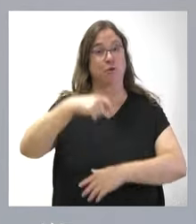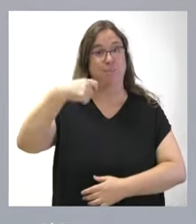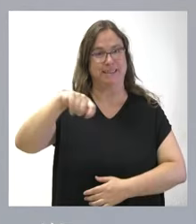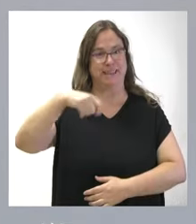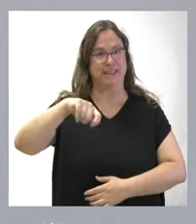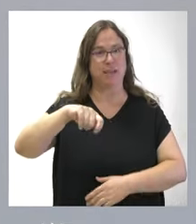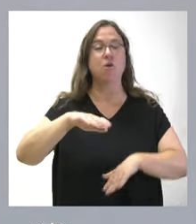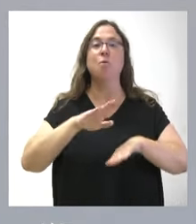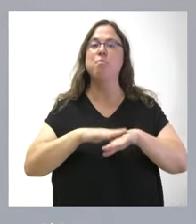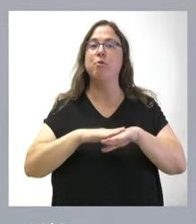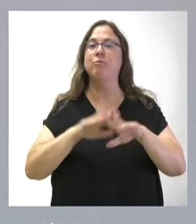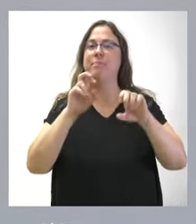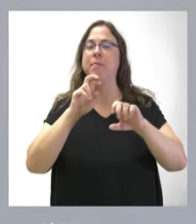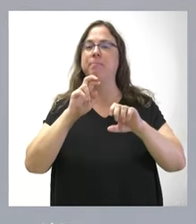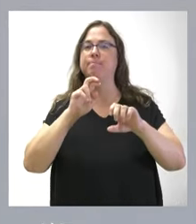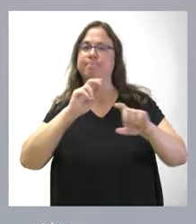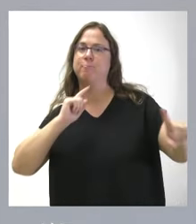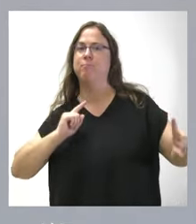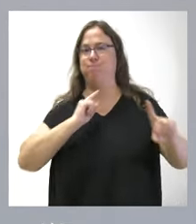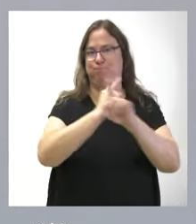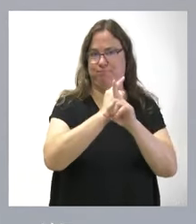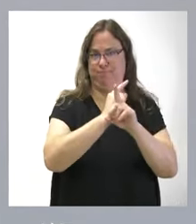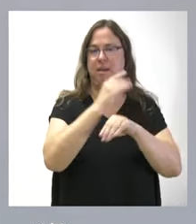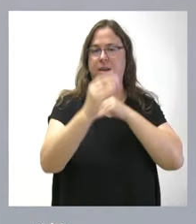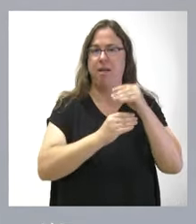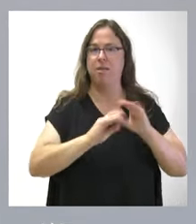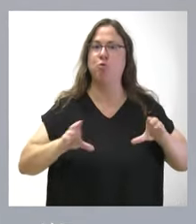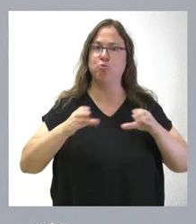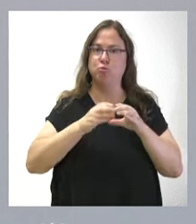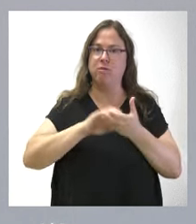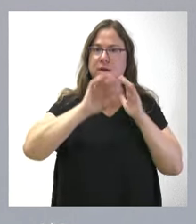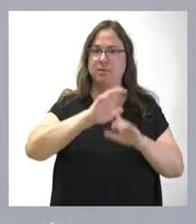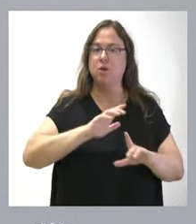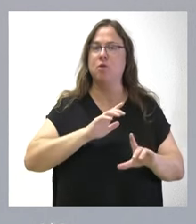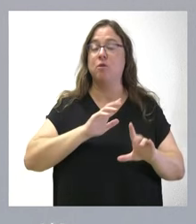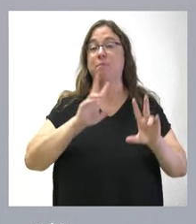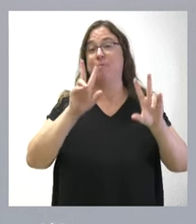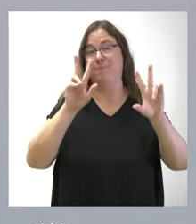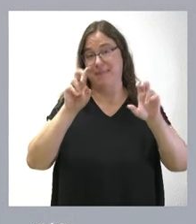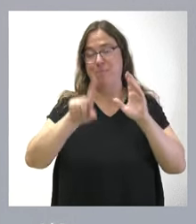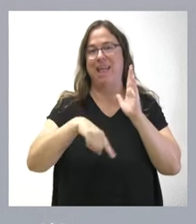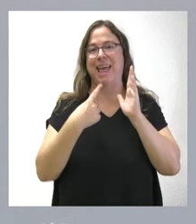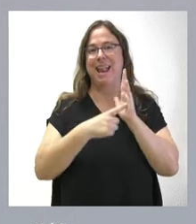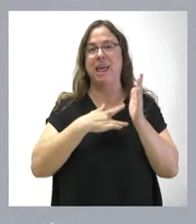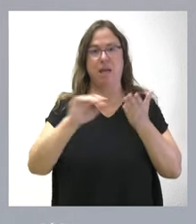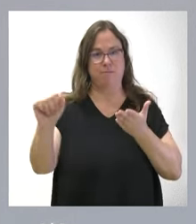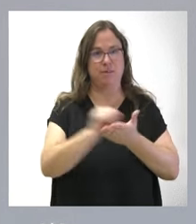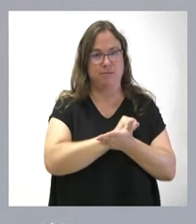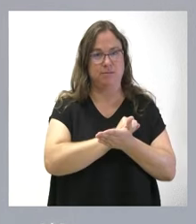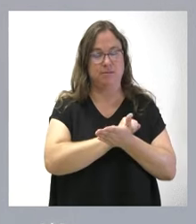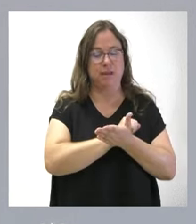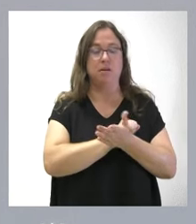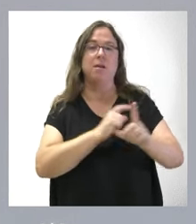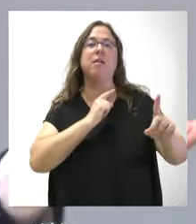recurso que va a presentar la Junta de Castilla y León a la ley de amnistía ante el Tribunal